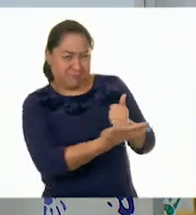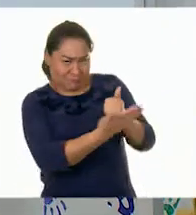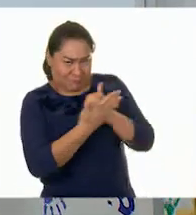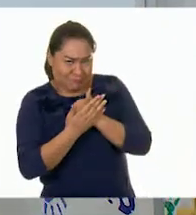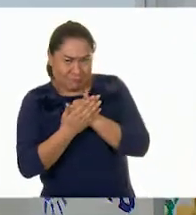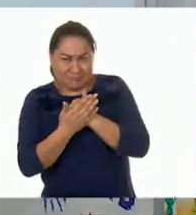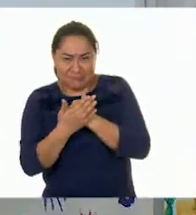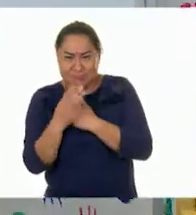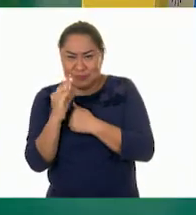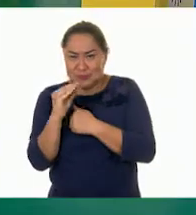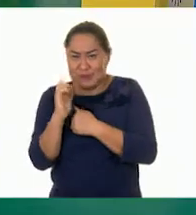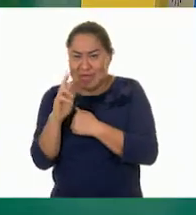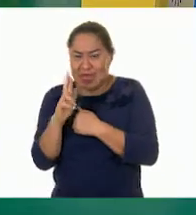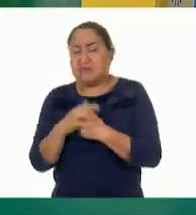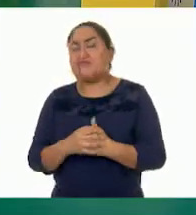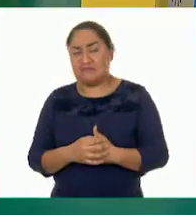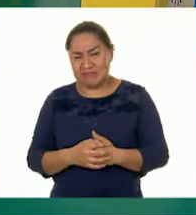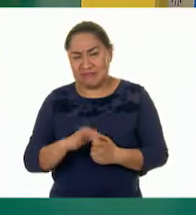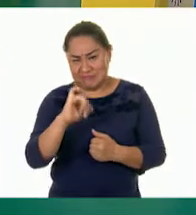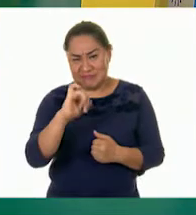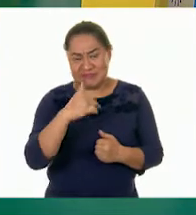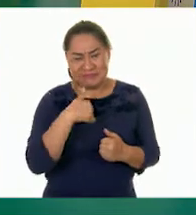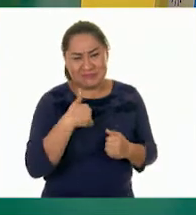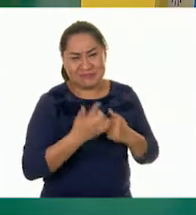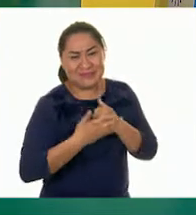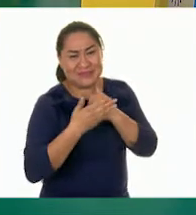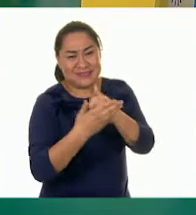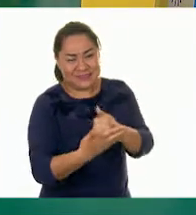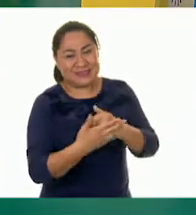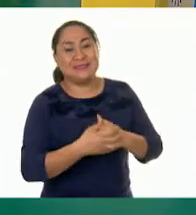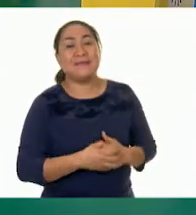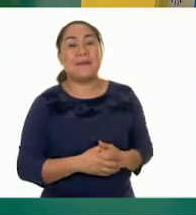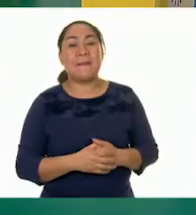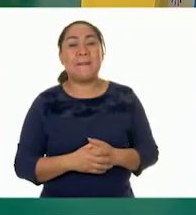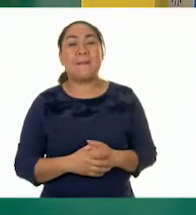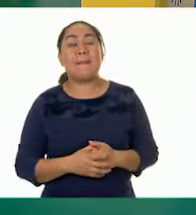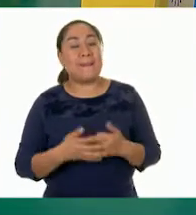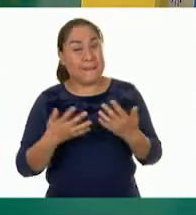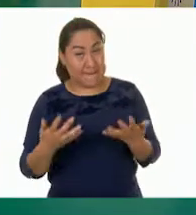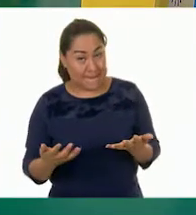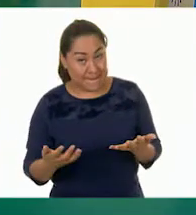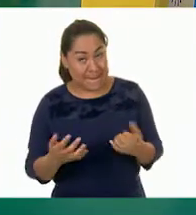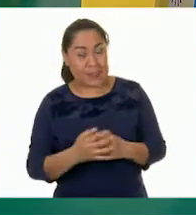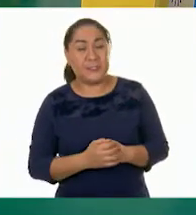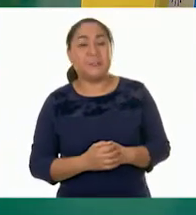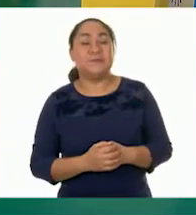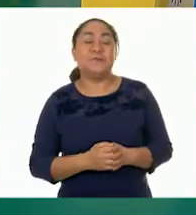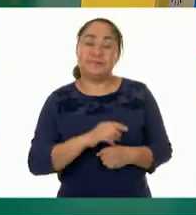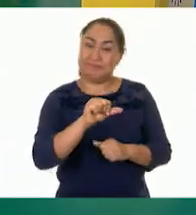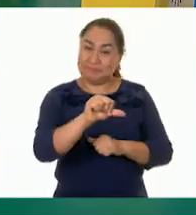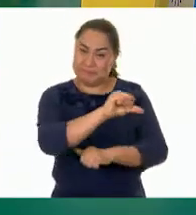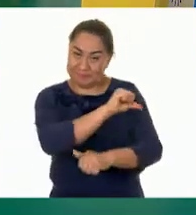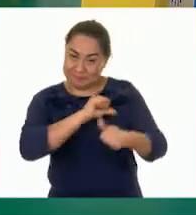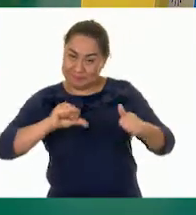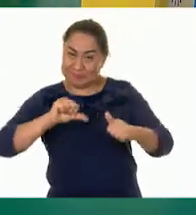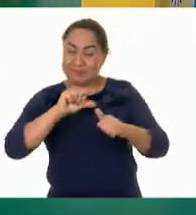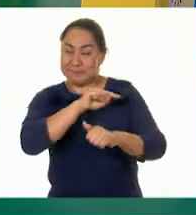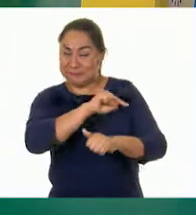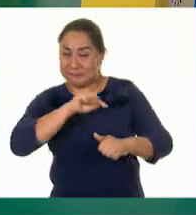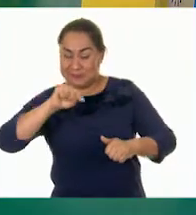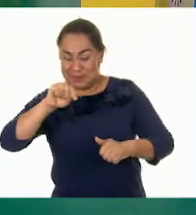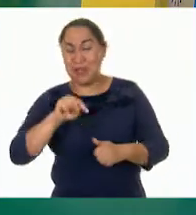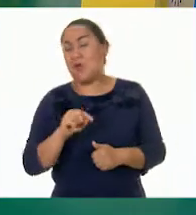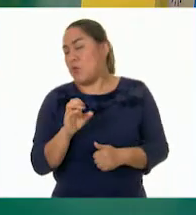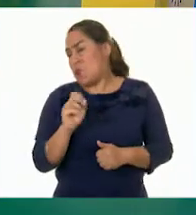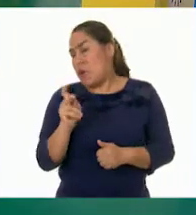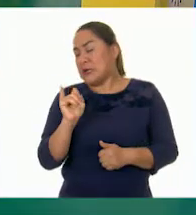Claro, con mucho gusto. Bien. Entonces, tú ahora pasas al pizarrón y yo veo cómo lo haces. ¿Te parece? Vamos